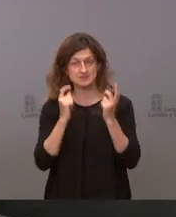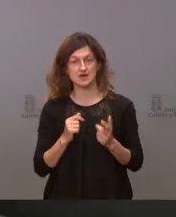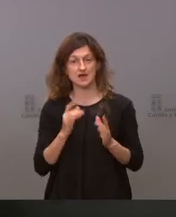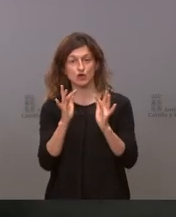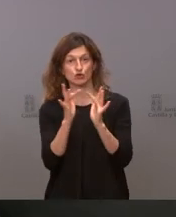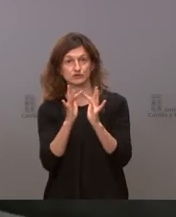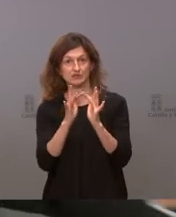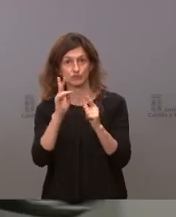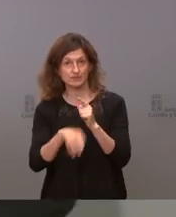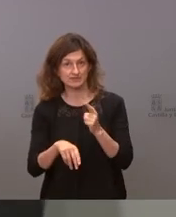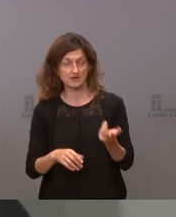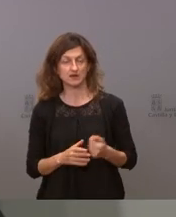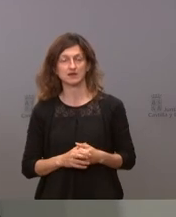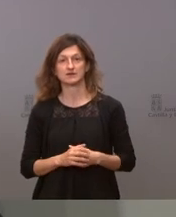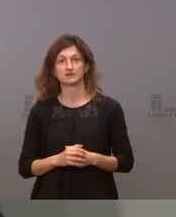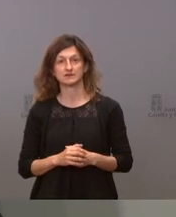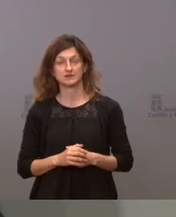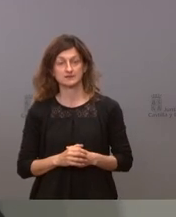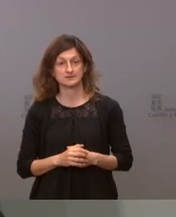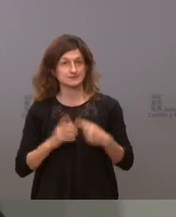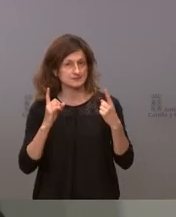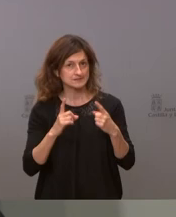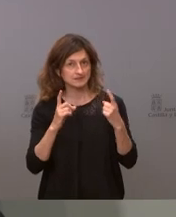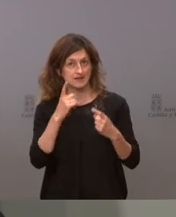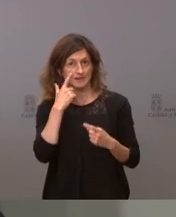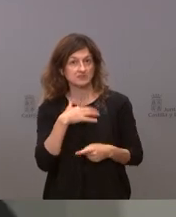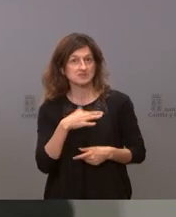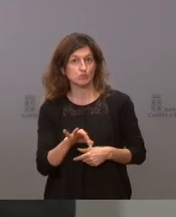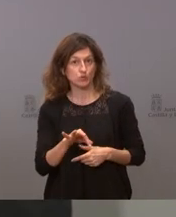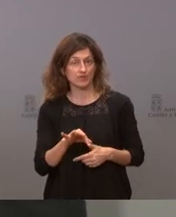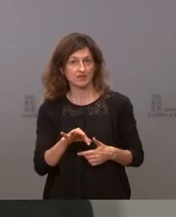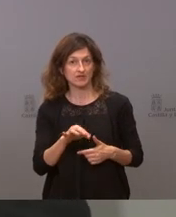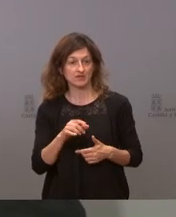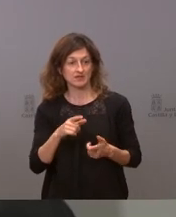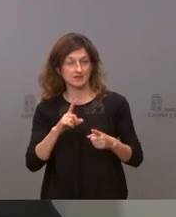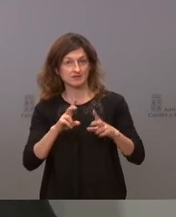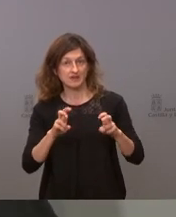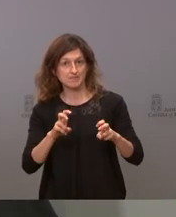contacto evitando en la medida de lo posible el consumo